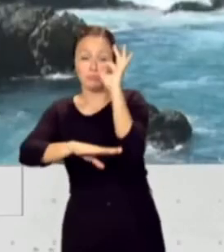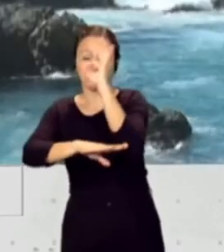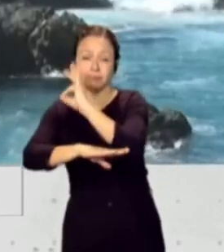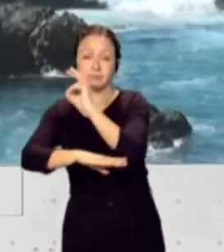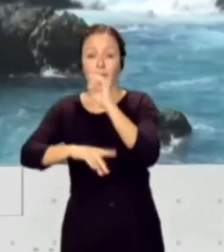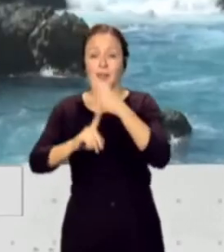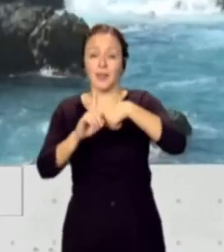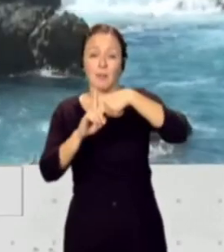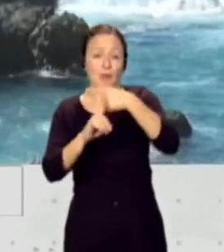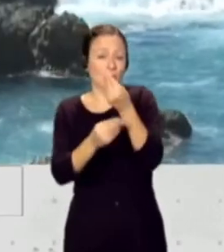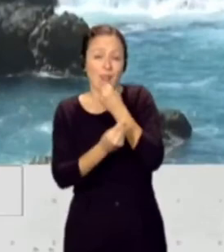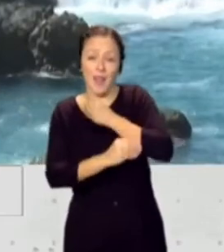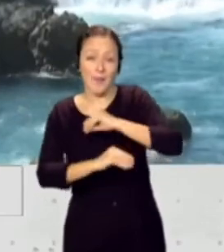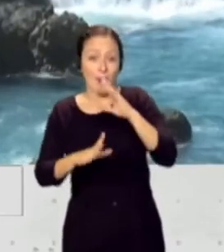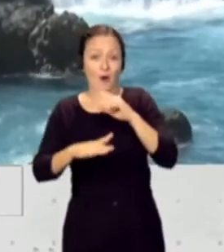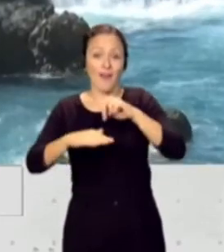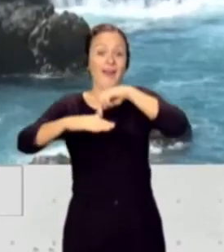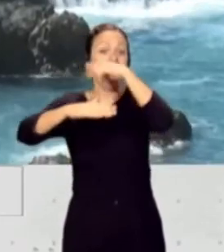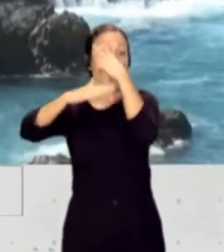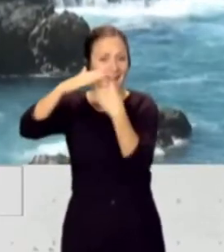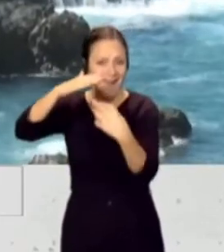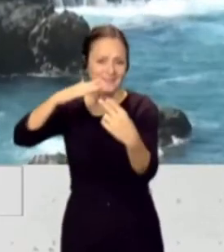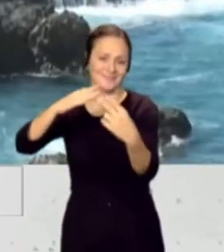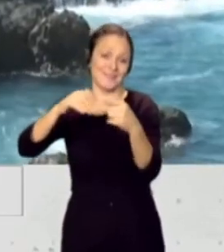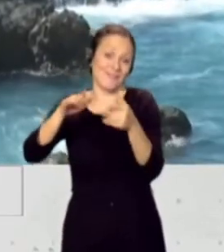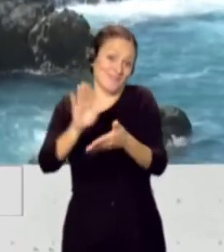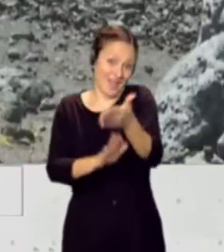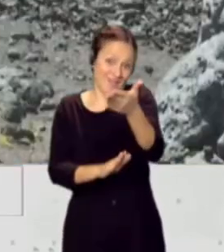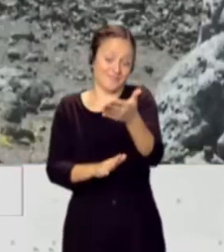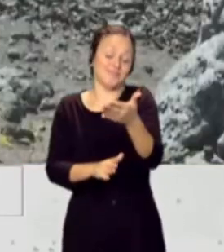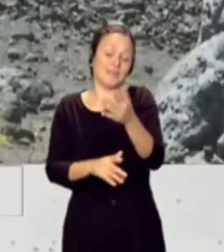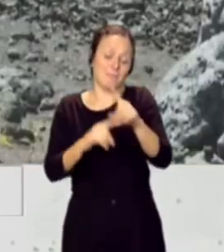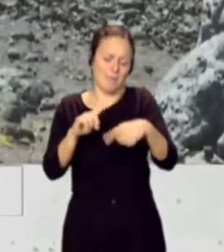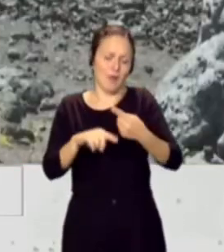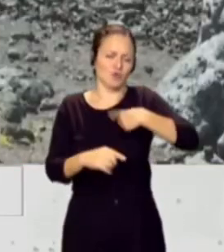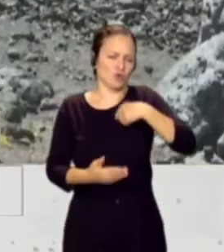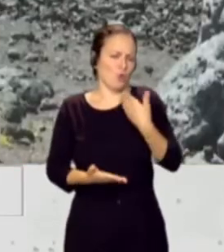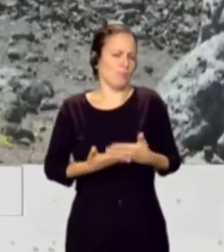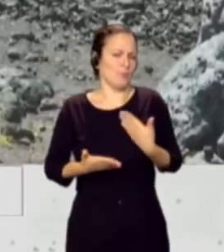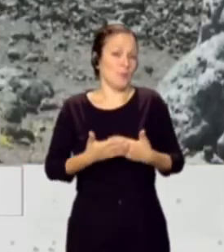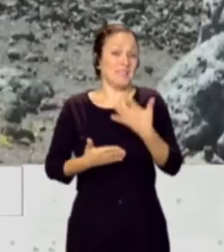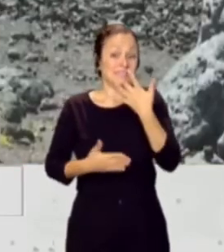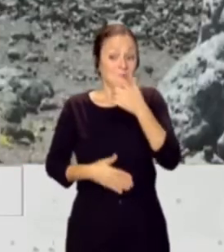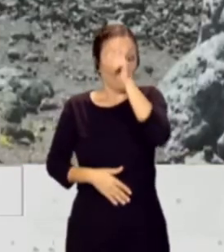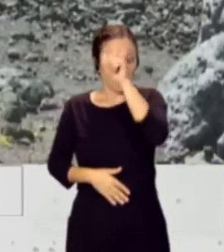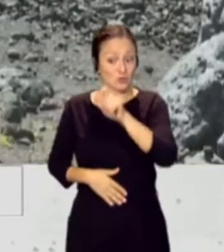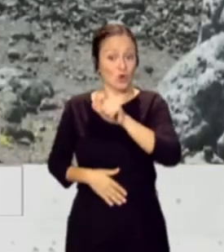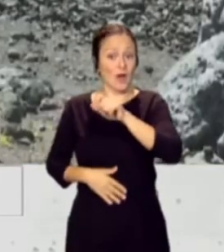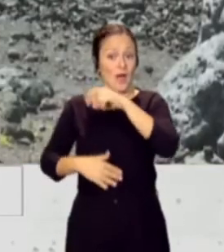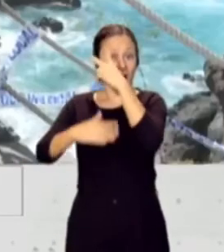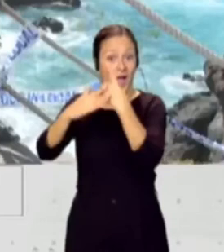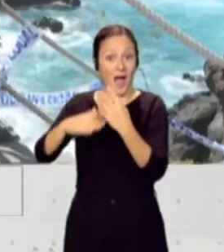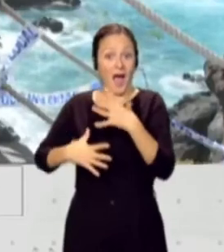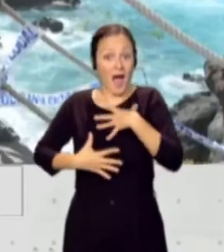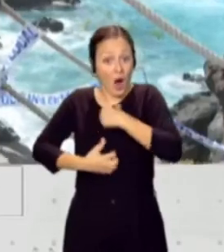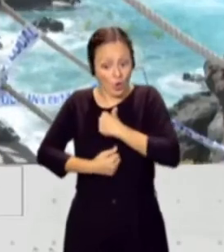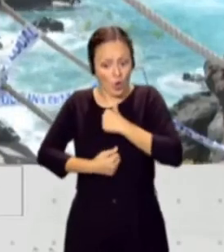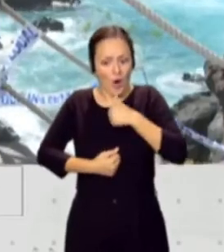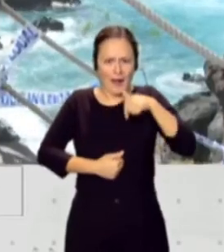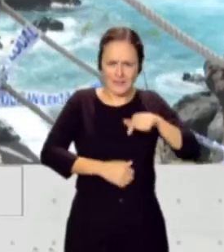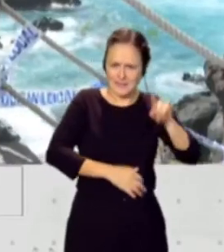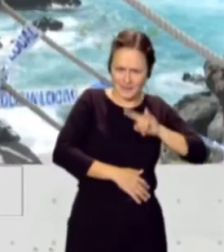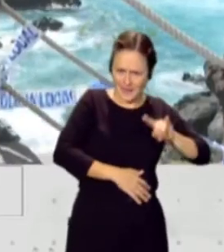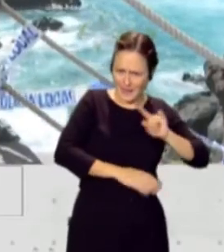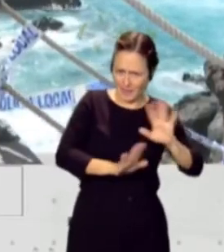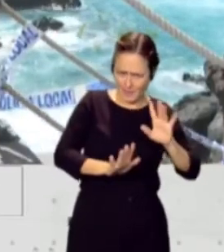temperatura, evidentemente, y comprobamos que quien se ahoga el ahogamiento a nivel, no solamente de Canarias, a nivel